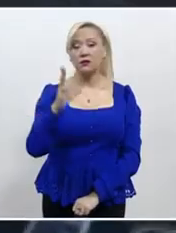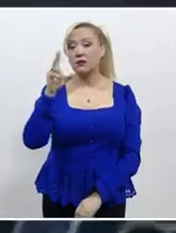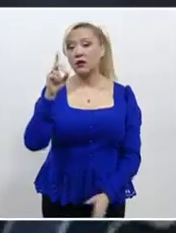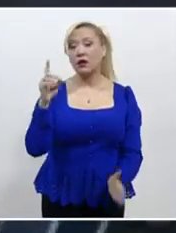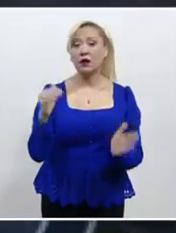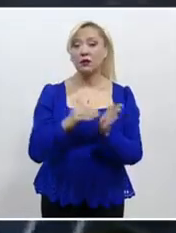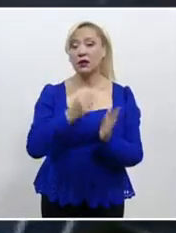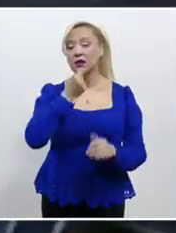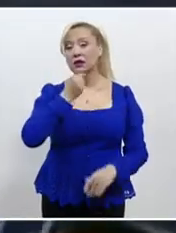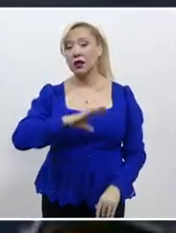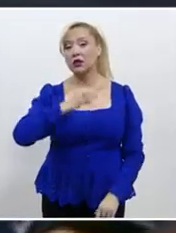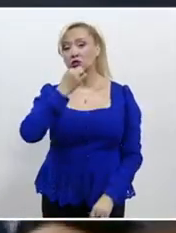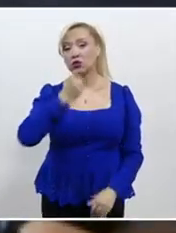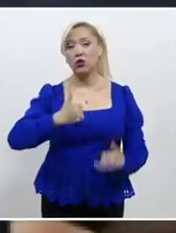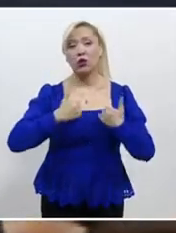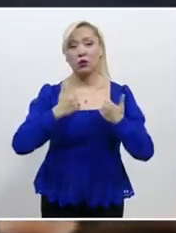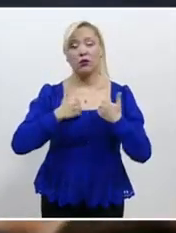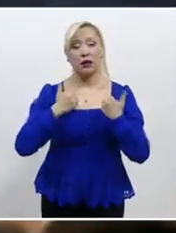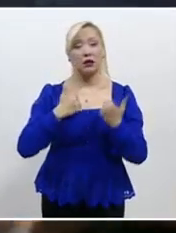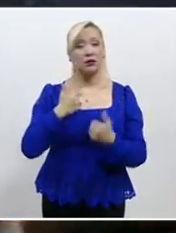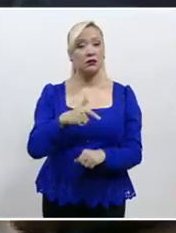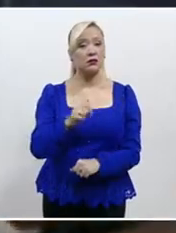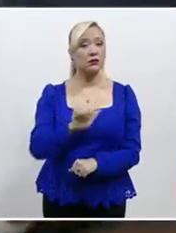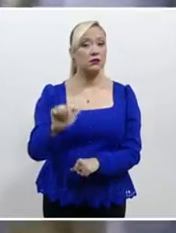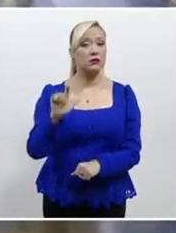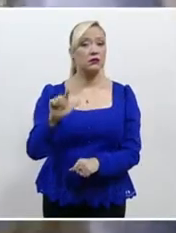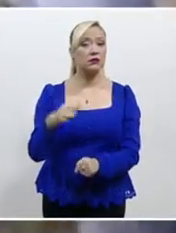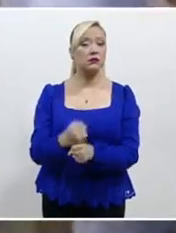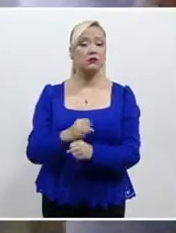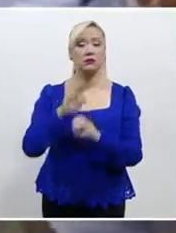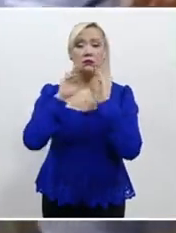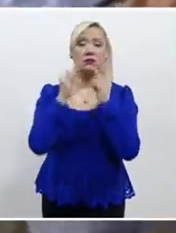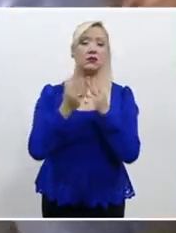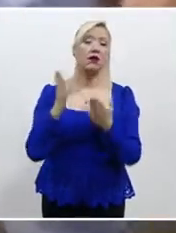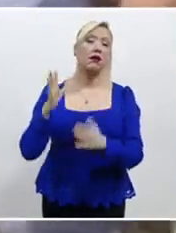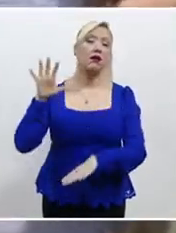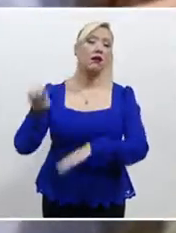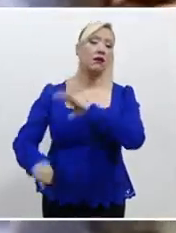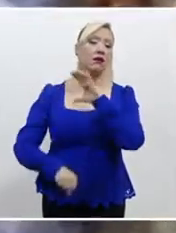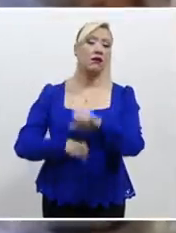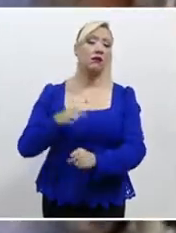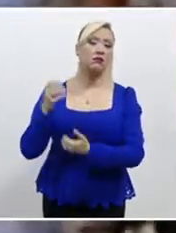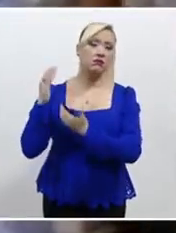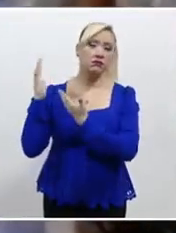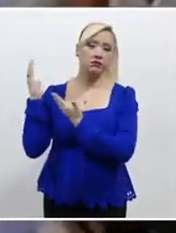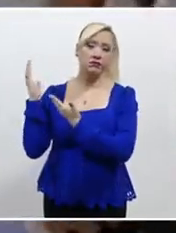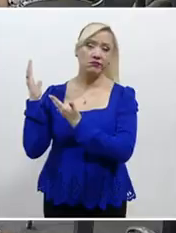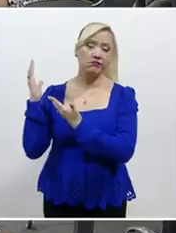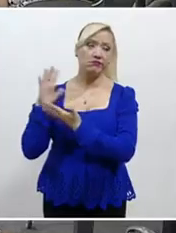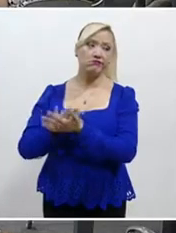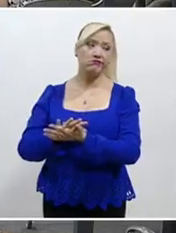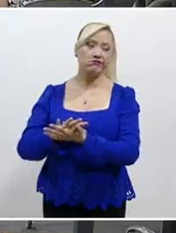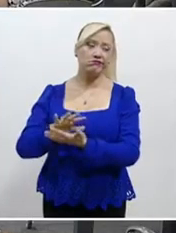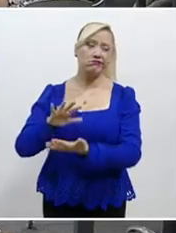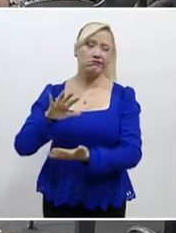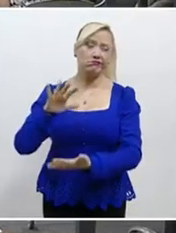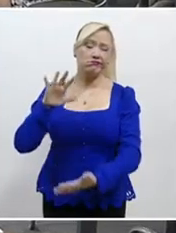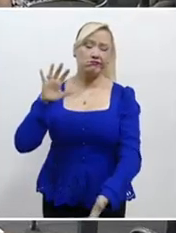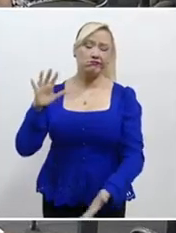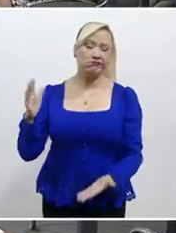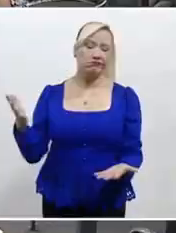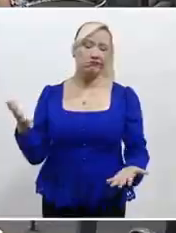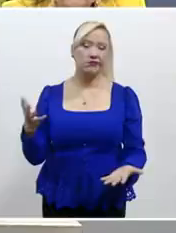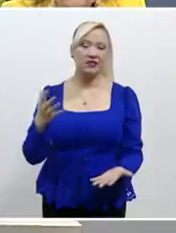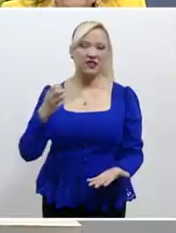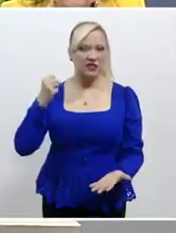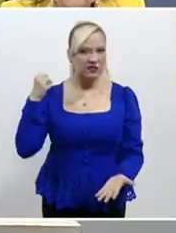mil niñas, niños y adolescentes están vinculados a actividades de la delincuencia organizada, de los cuales la mayoría fue víctima de reclutamiento